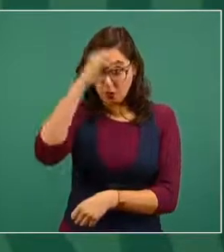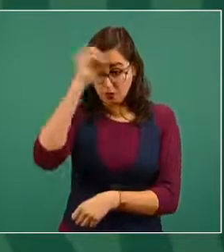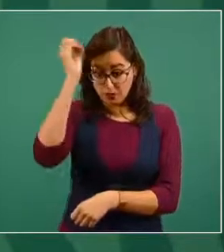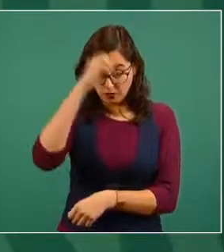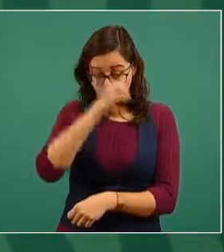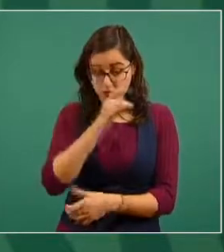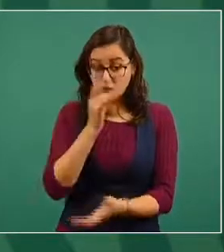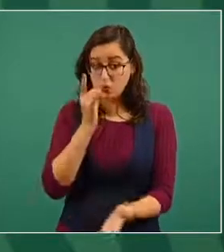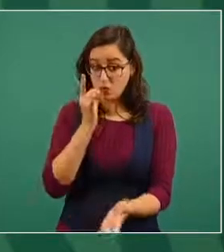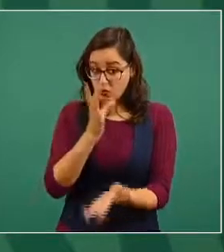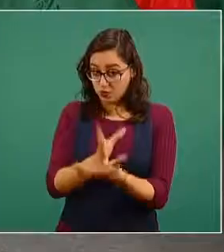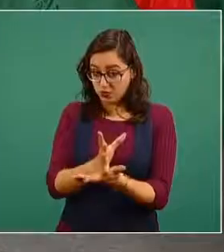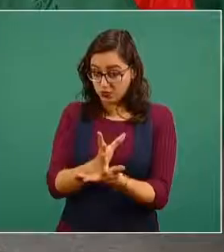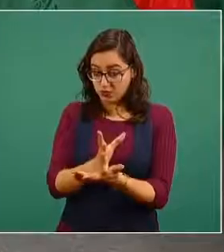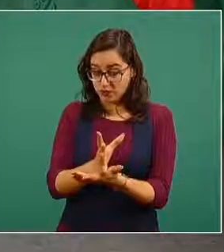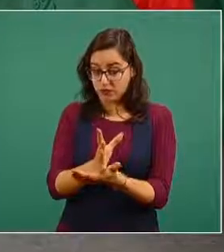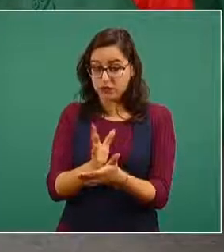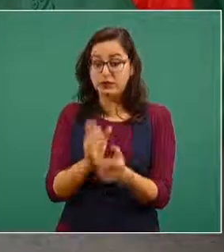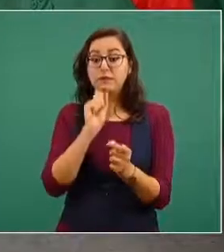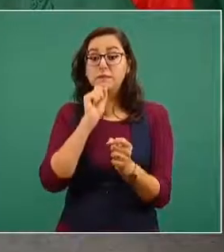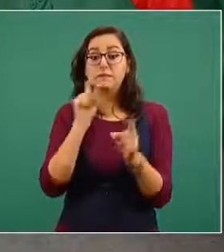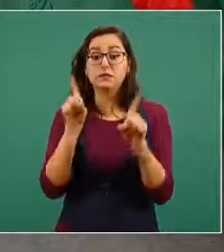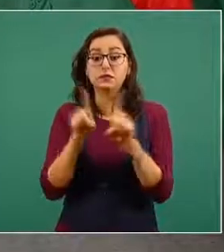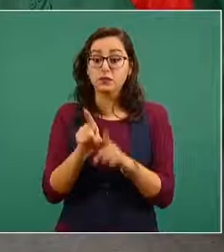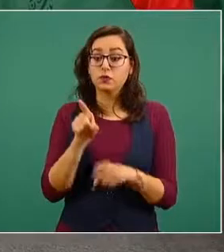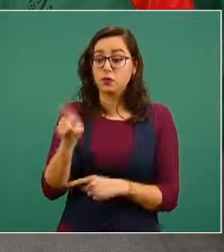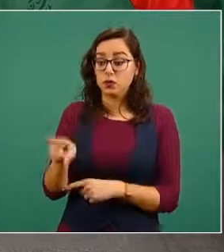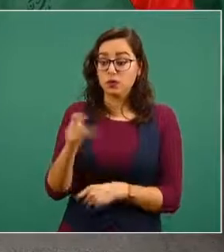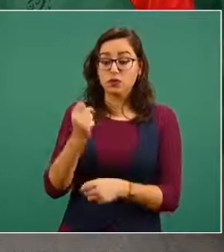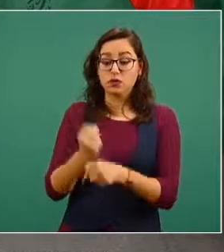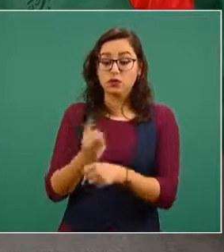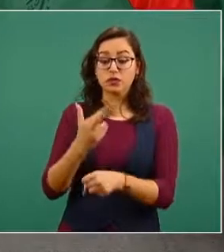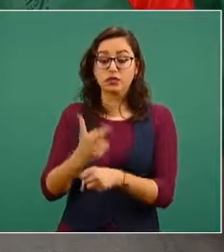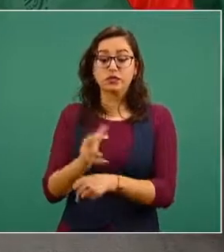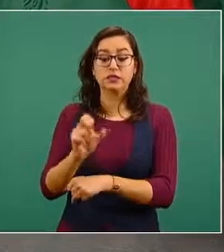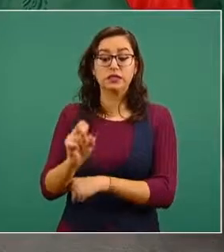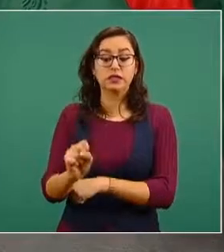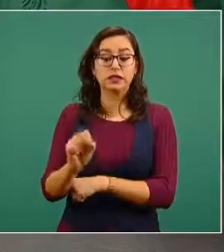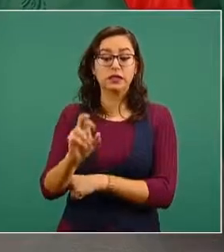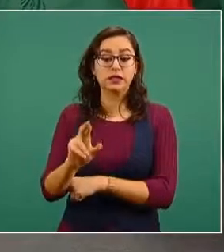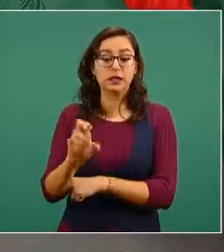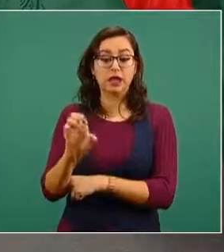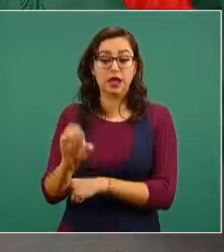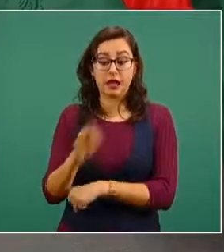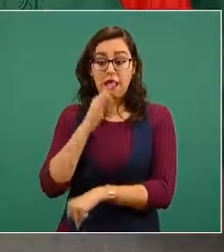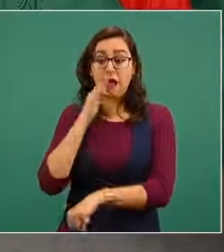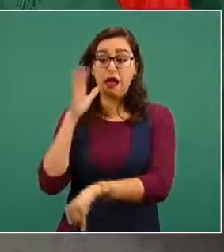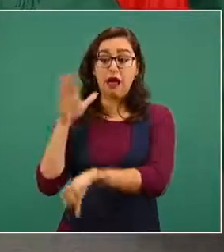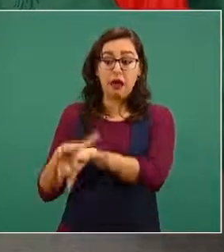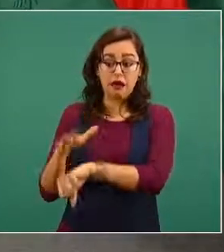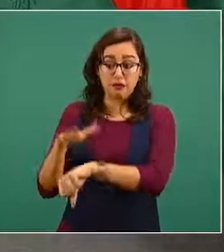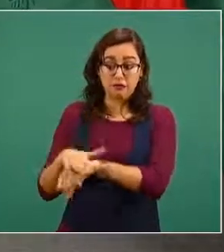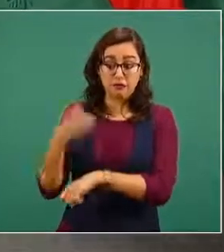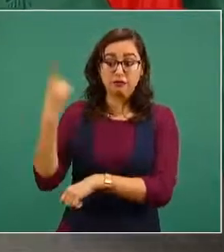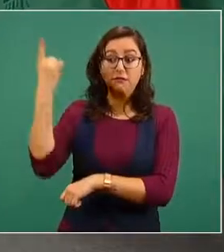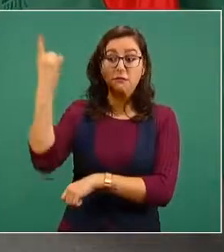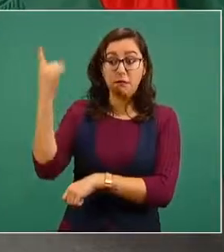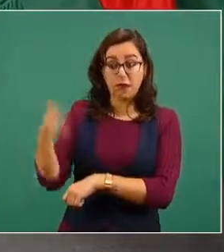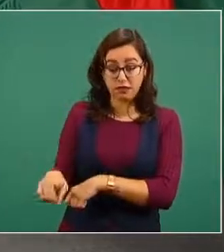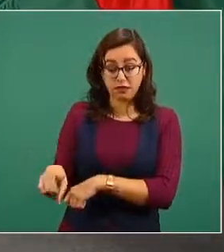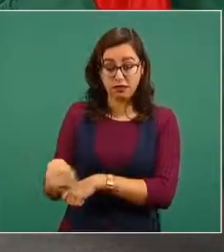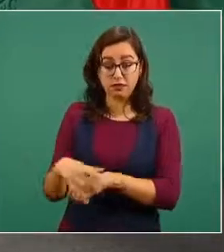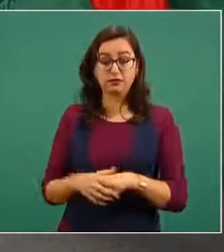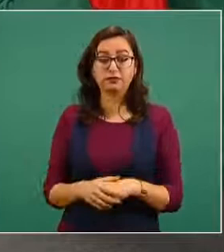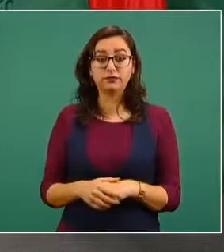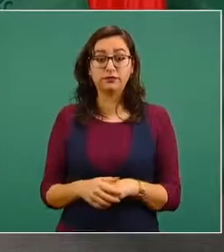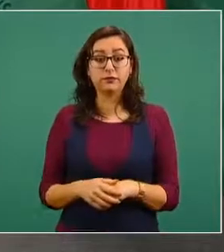también al secretario de Relaciones Exteriores que hoy mismo, lo